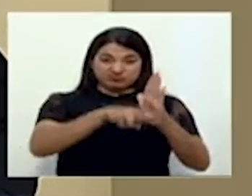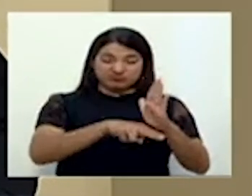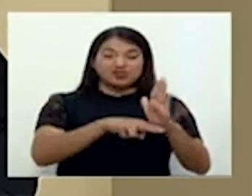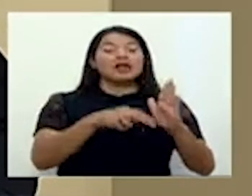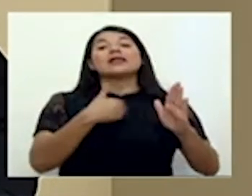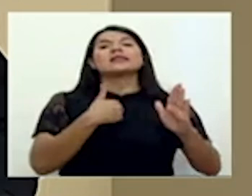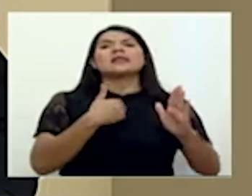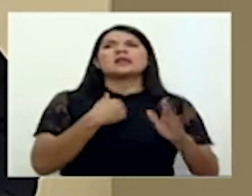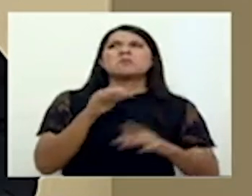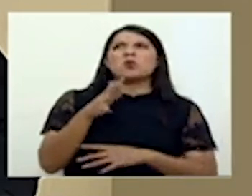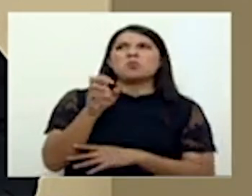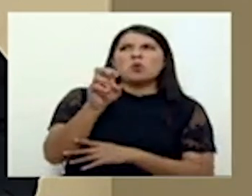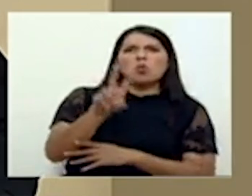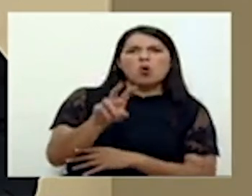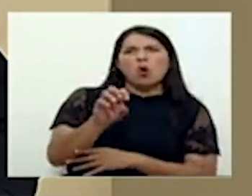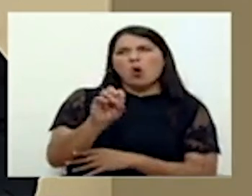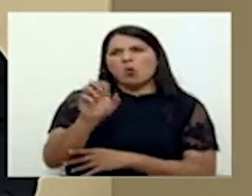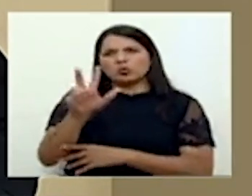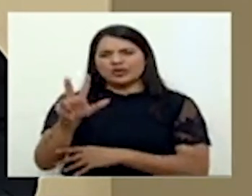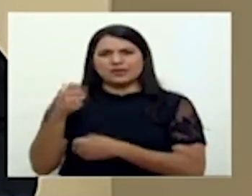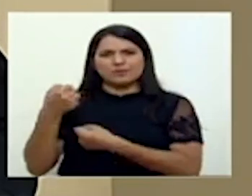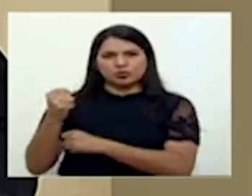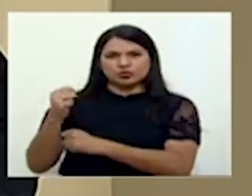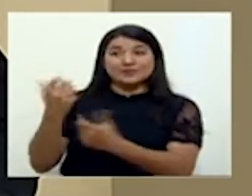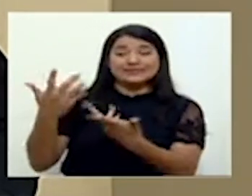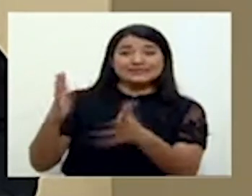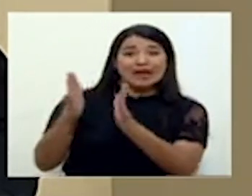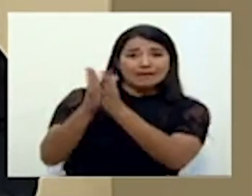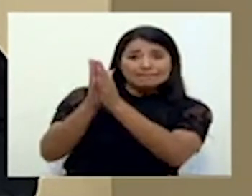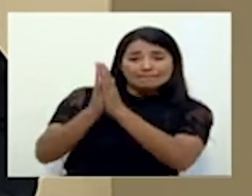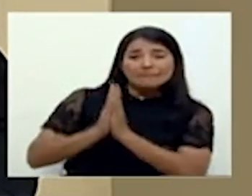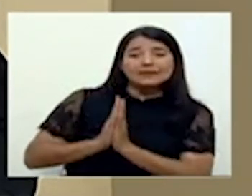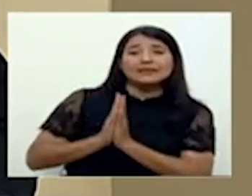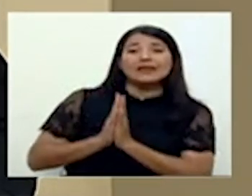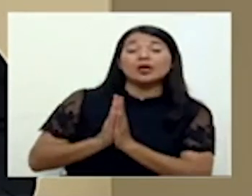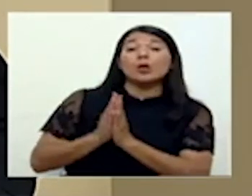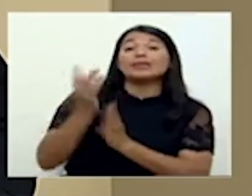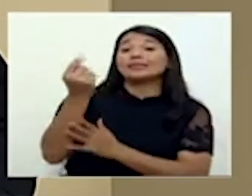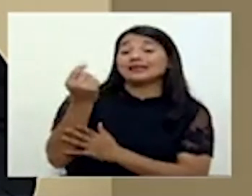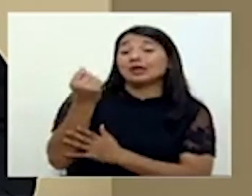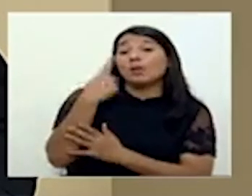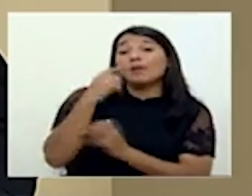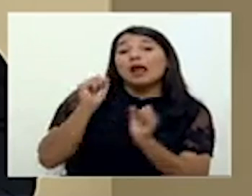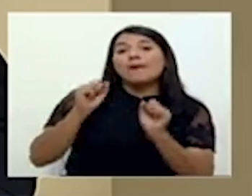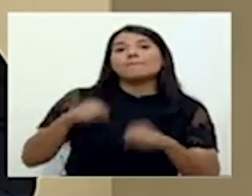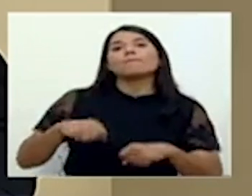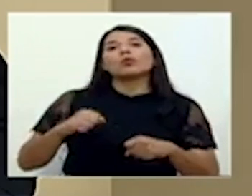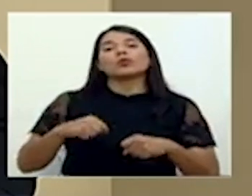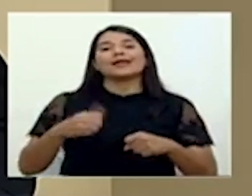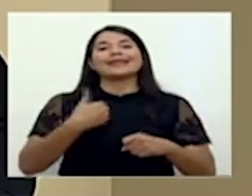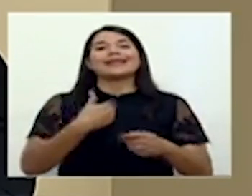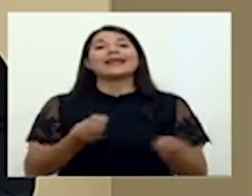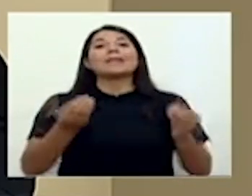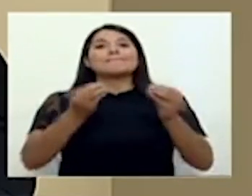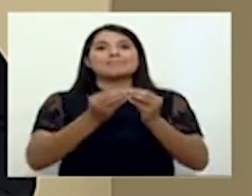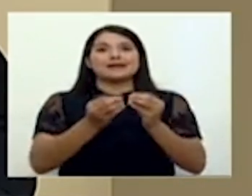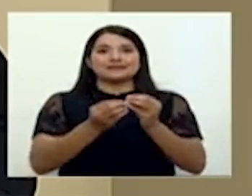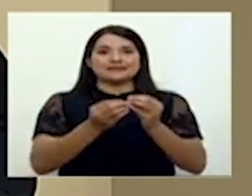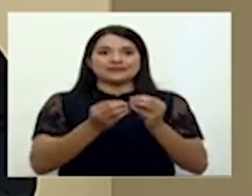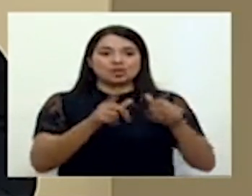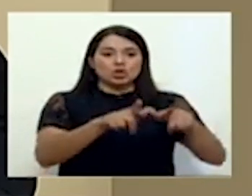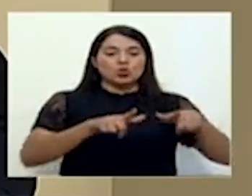General de la Emergencia de municipios que han solicitado presupuesto para ampliar su capacidad en cementerios,